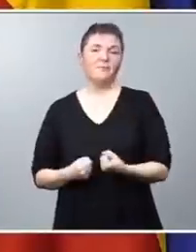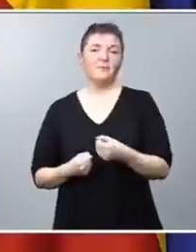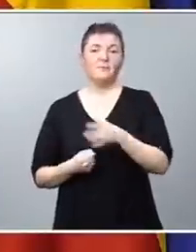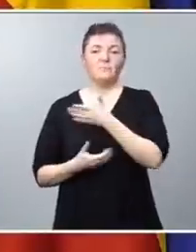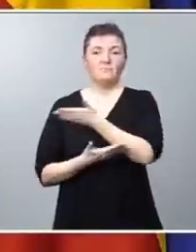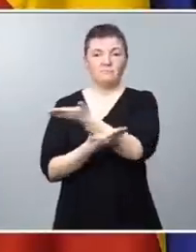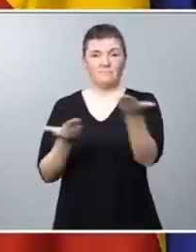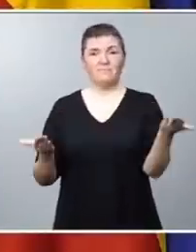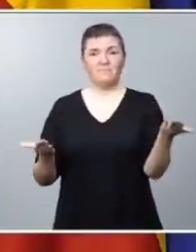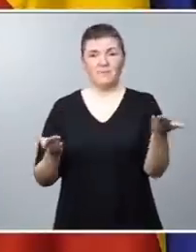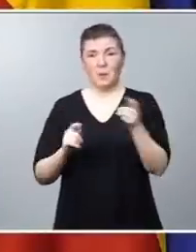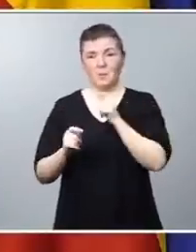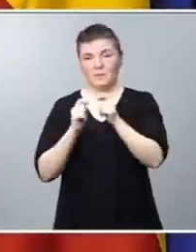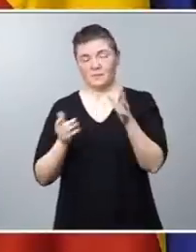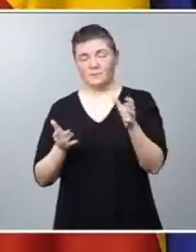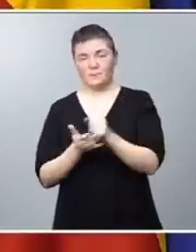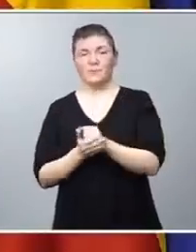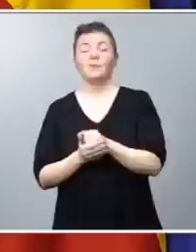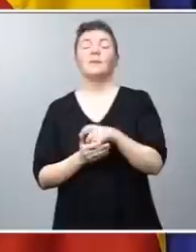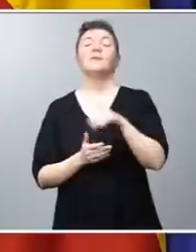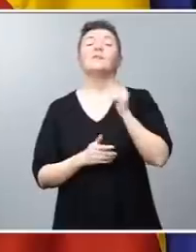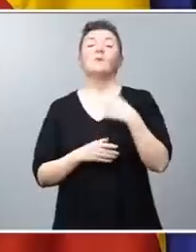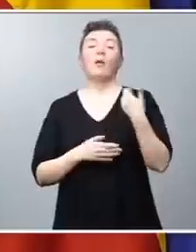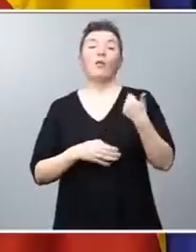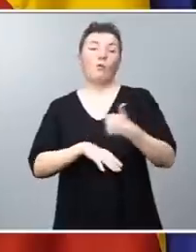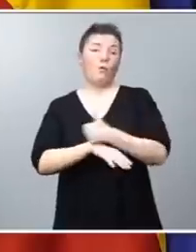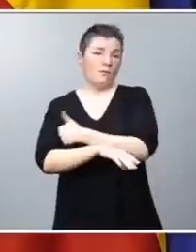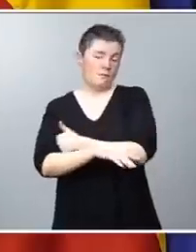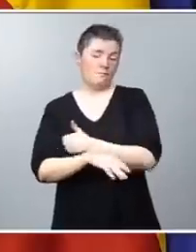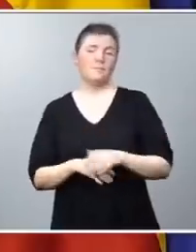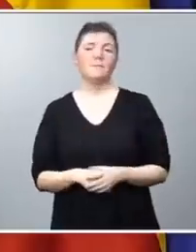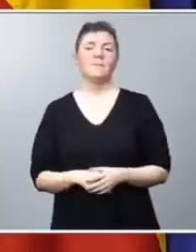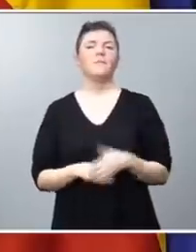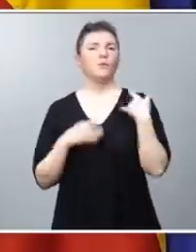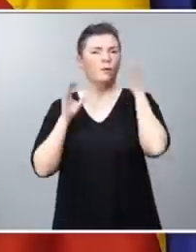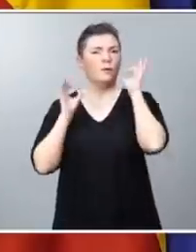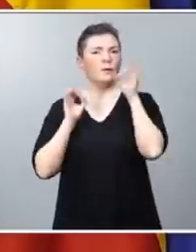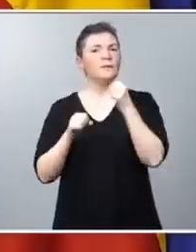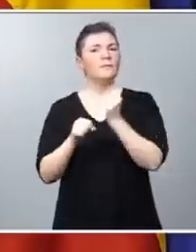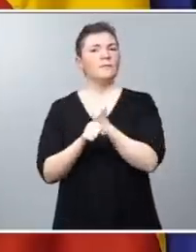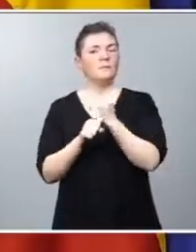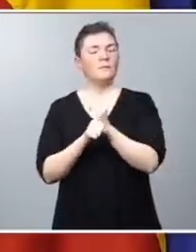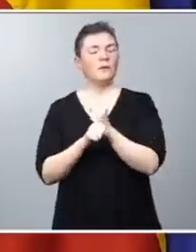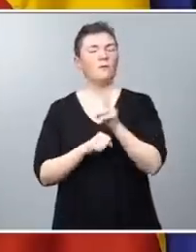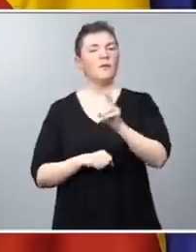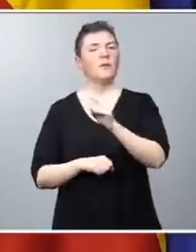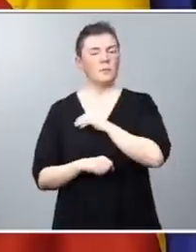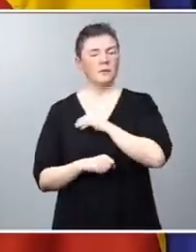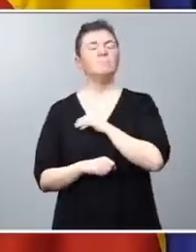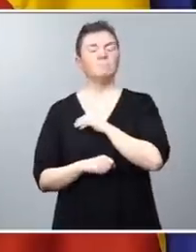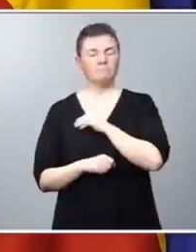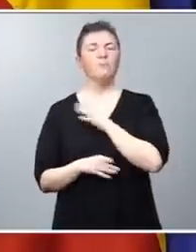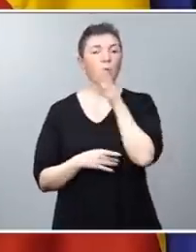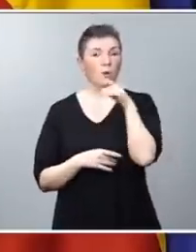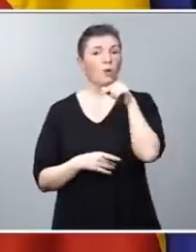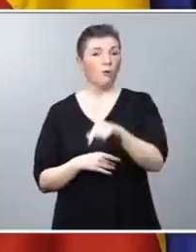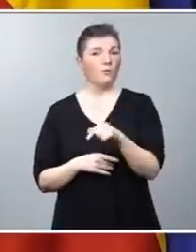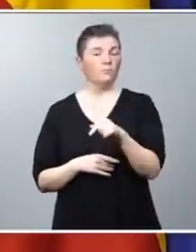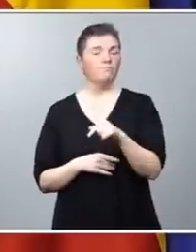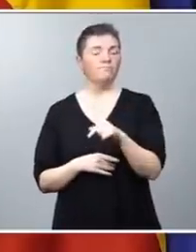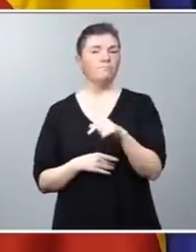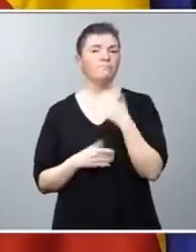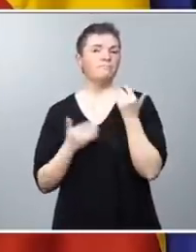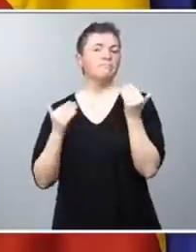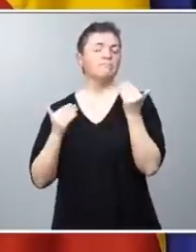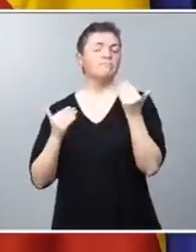los periodistas y por parte de la ciudadanía y creo que ese trabajo ha merecido la pena, porque hoy podemos felicitarnos